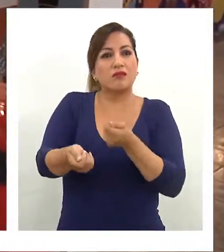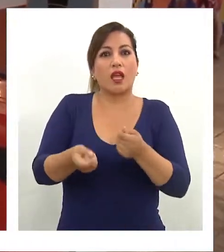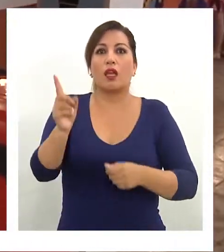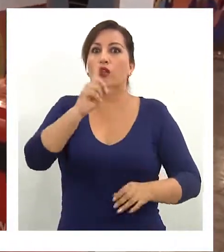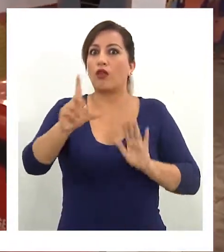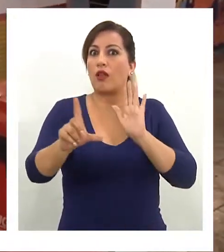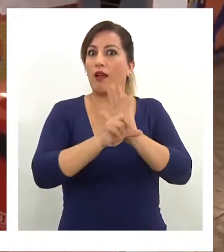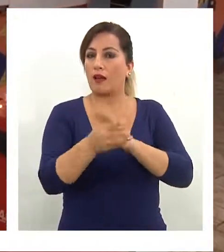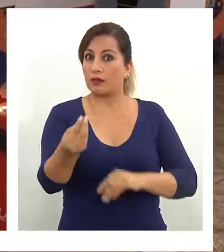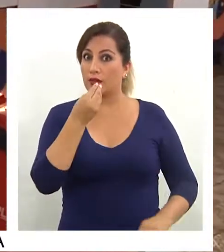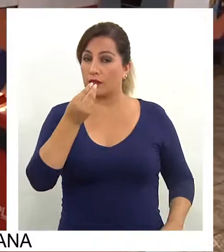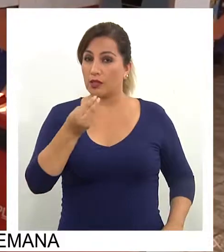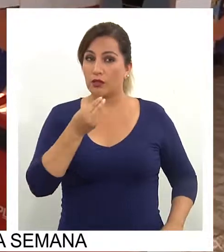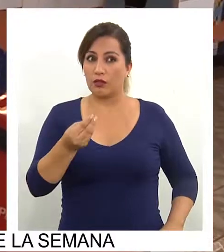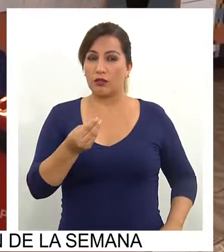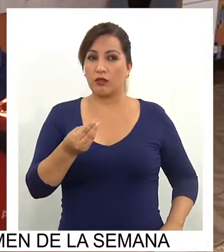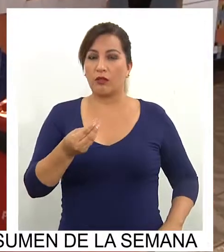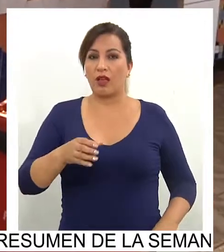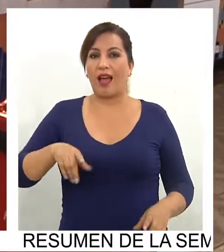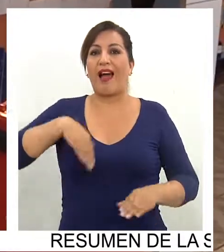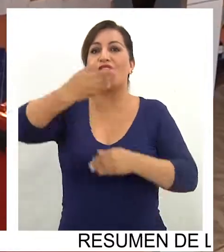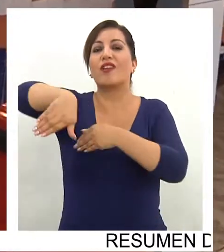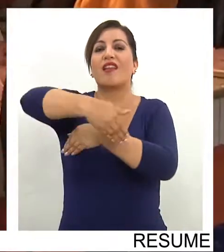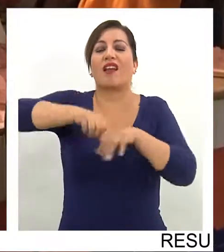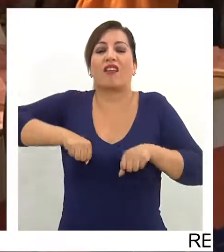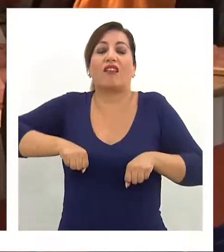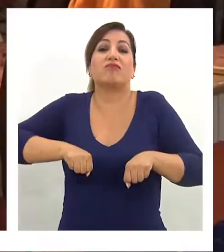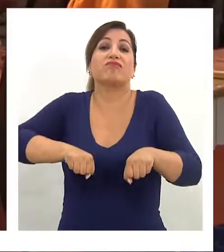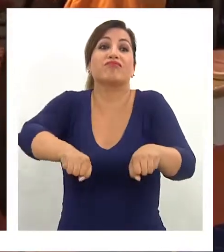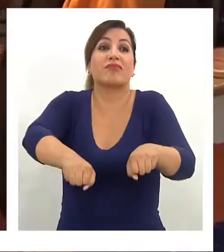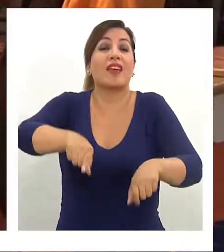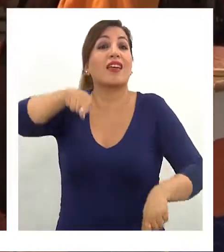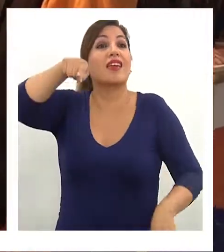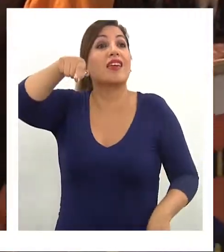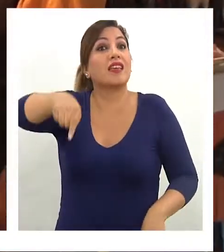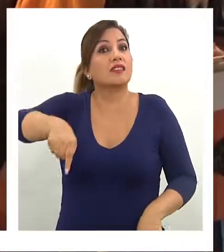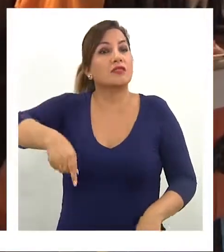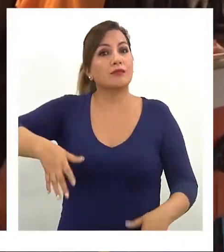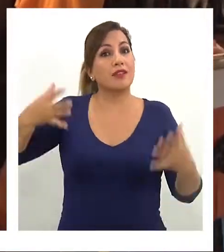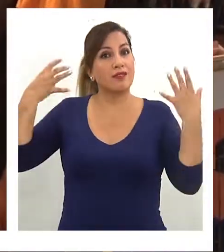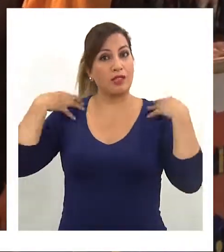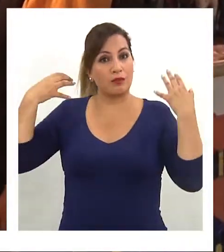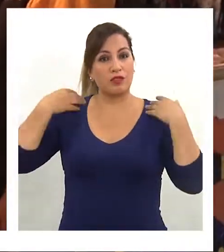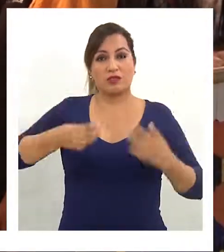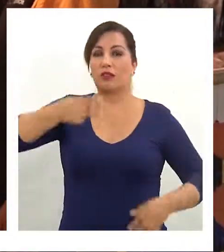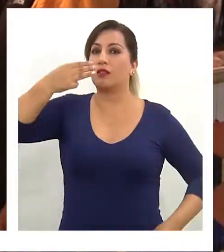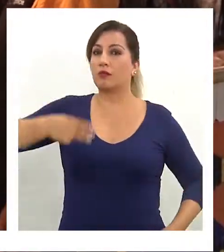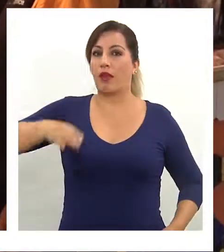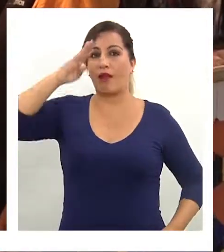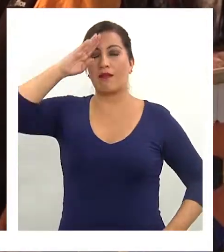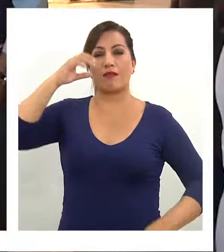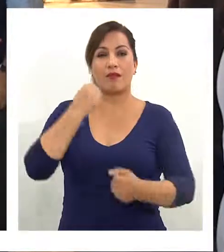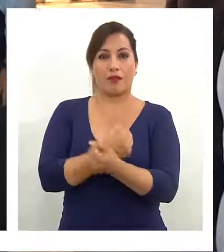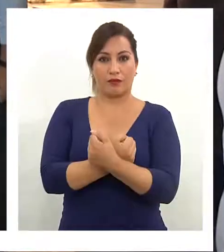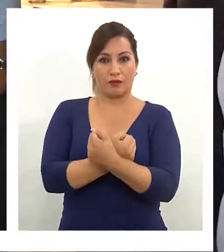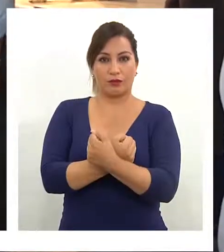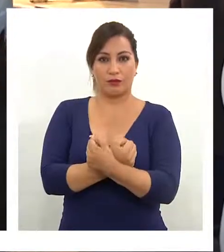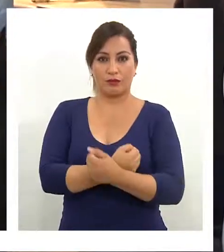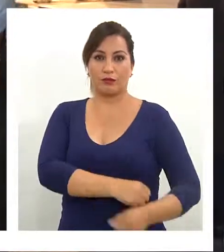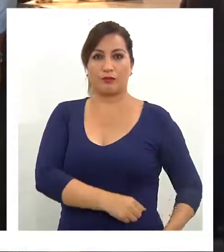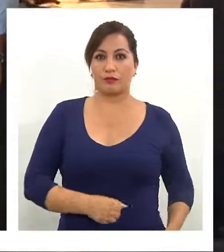ilegales de comida, como los carritos completeros y otros, es facultad de la municipalidad y carabineros.